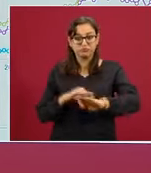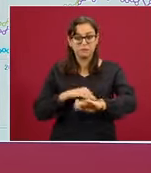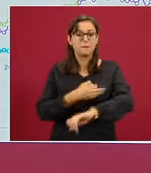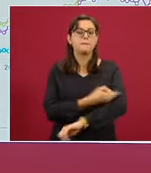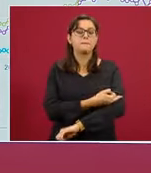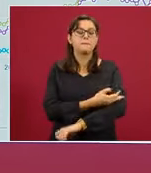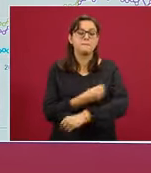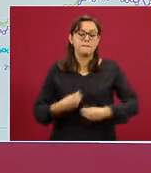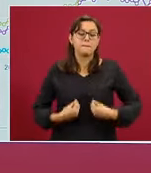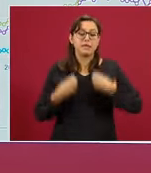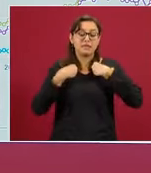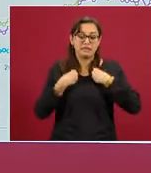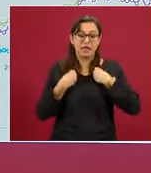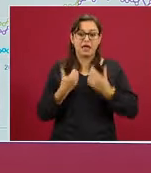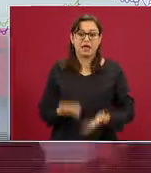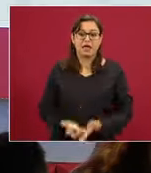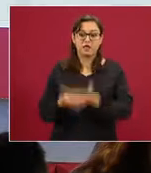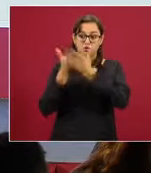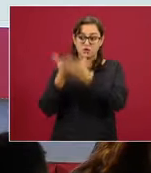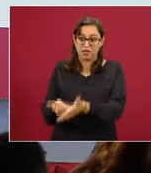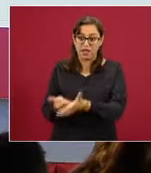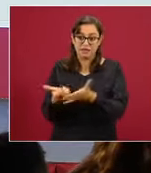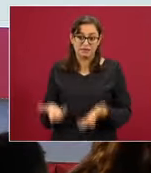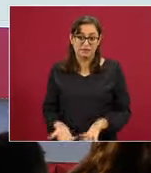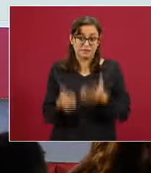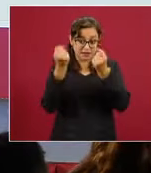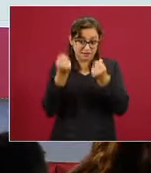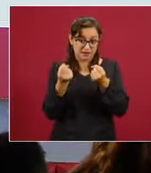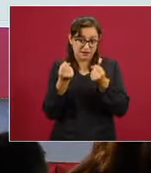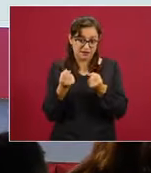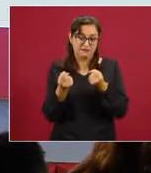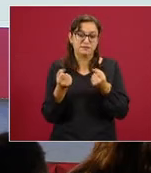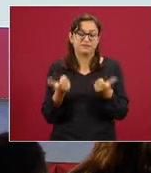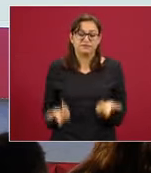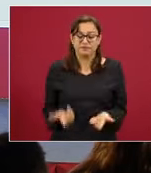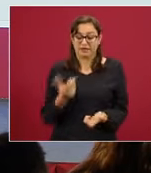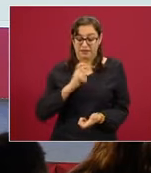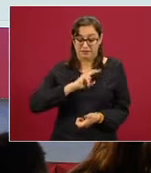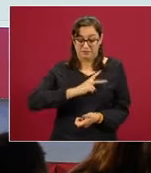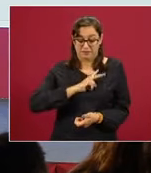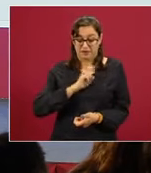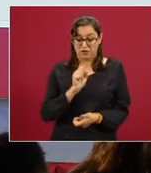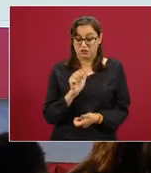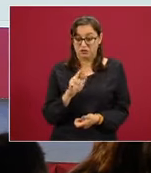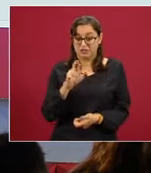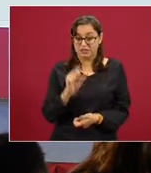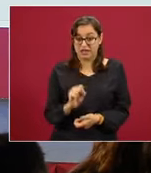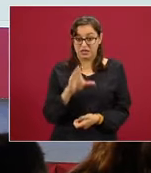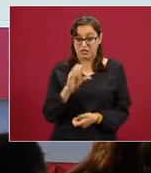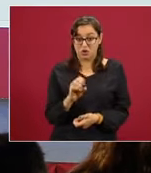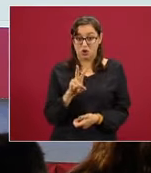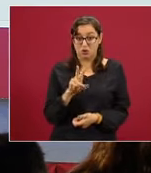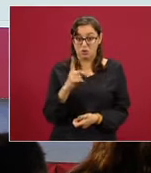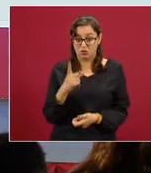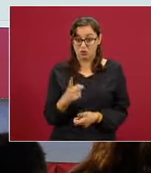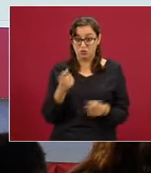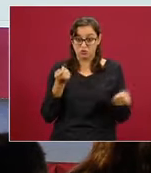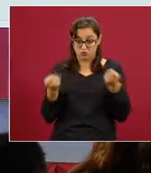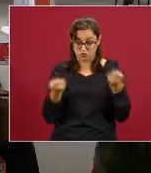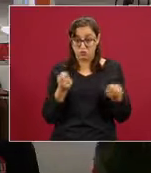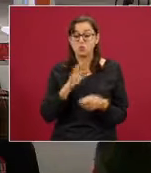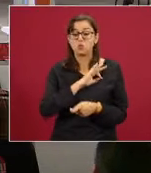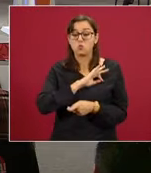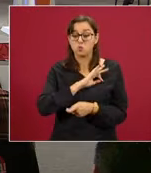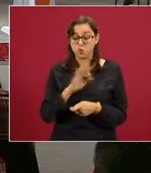reducir el impacto del virus SARS-CoV-2 causante de COVID sobre la salud y la vida de las personas. Gracias, presidente.